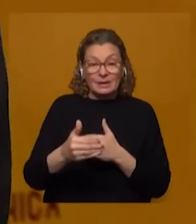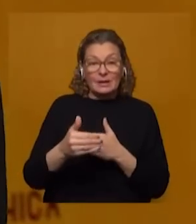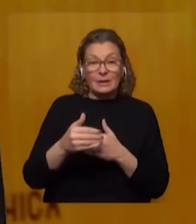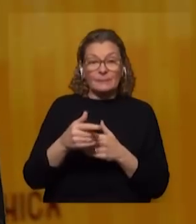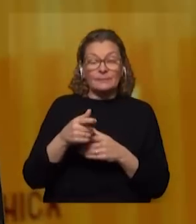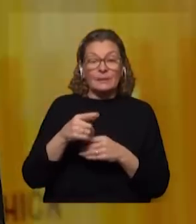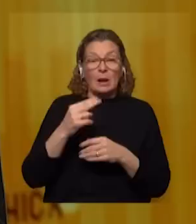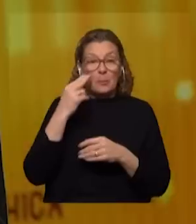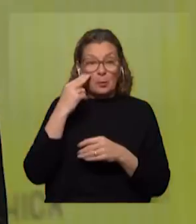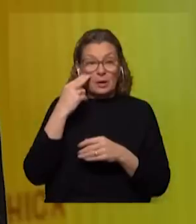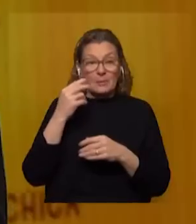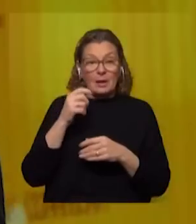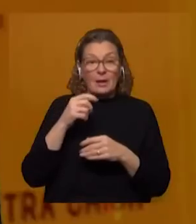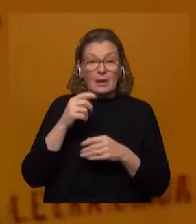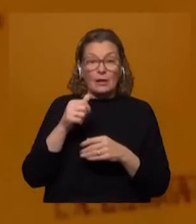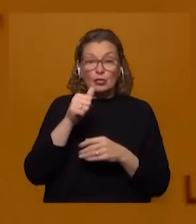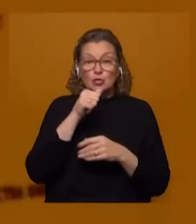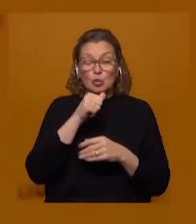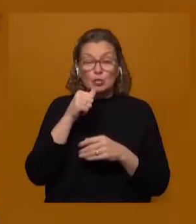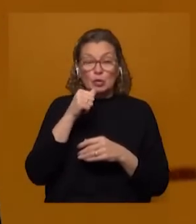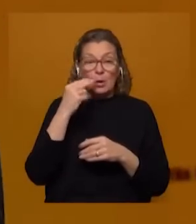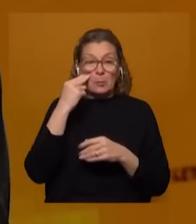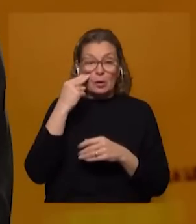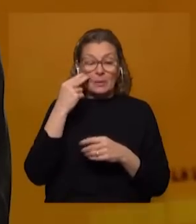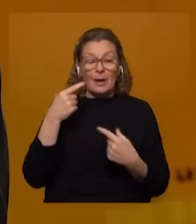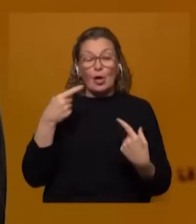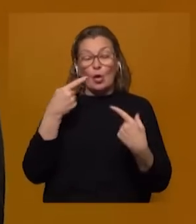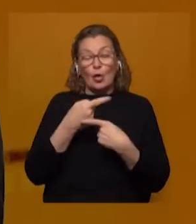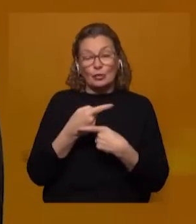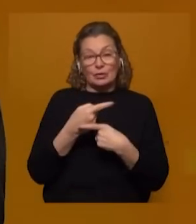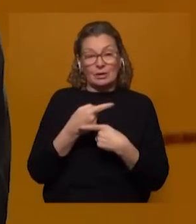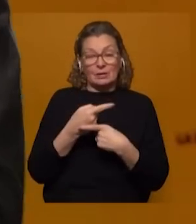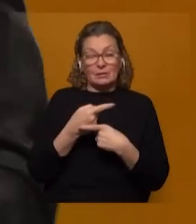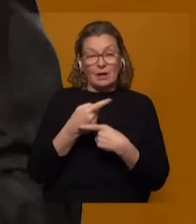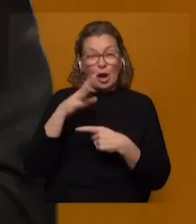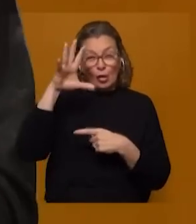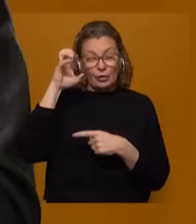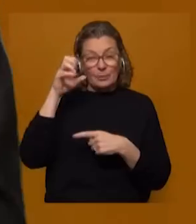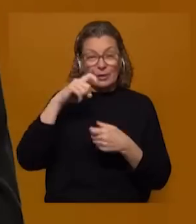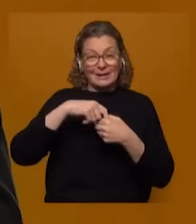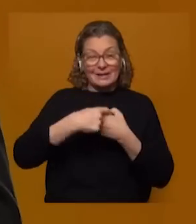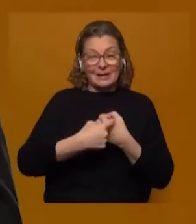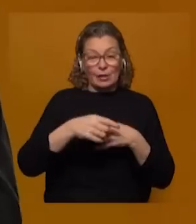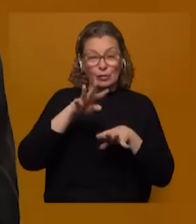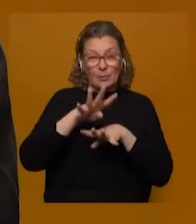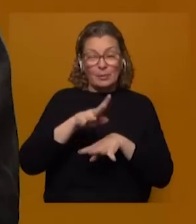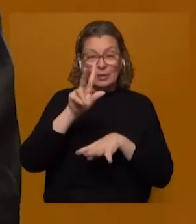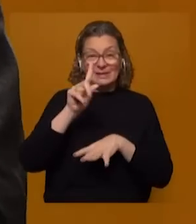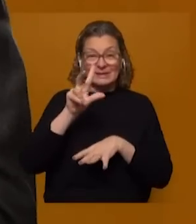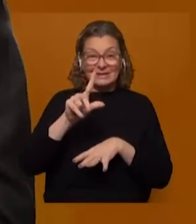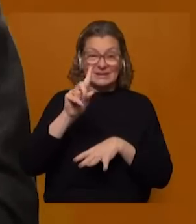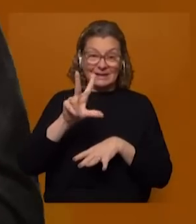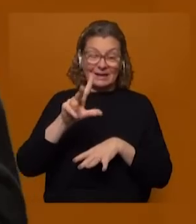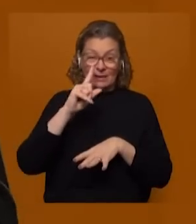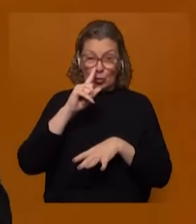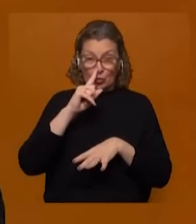imputación por este delito especialmente agravado de atentado. Recordemos que el sindicato se había movilizado el 13 de junio